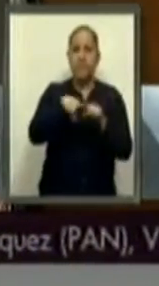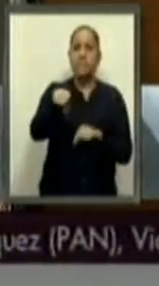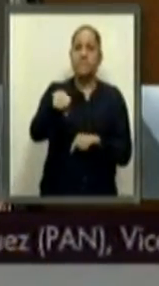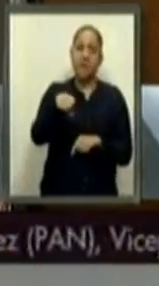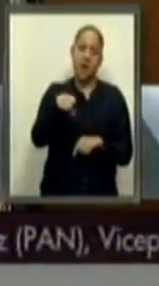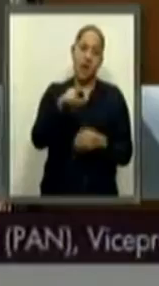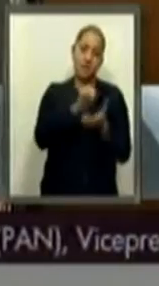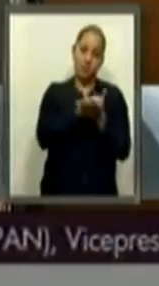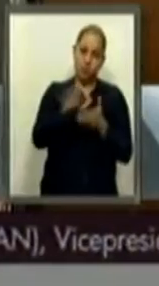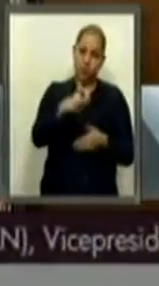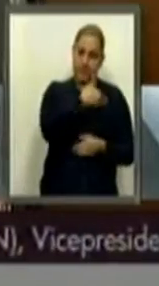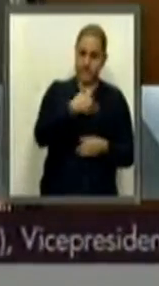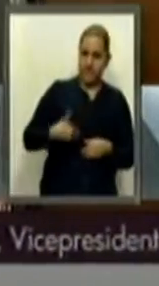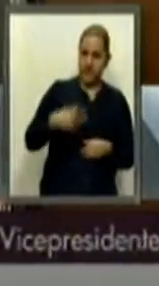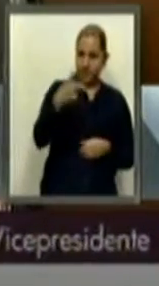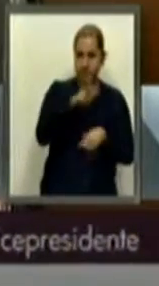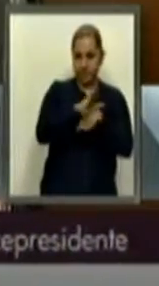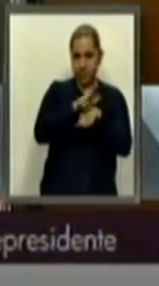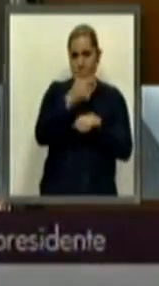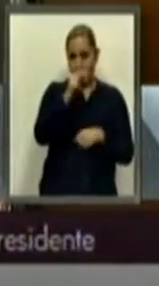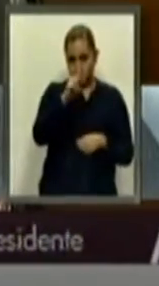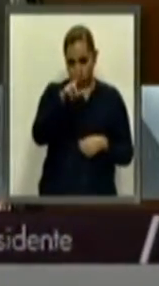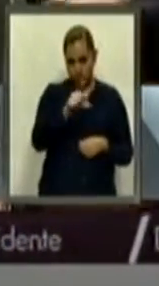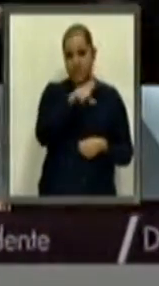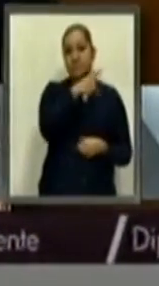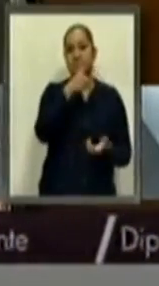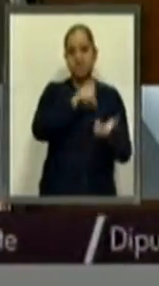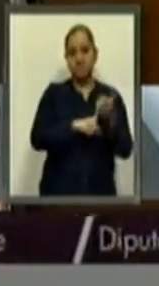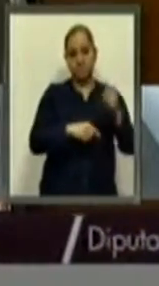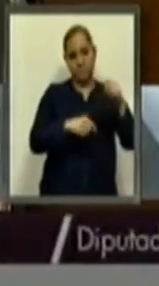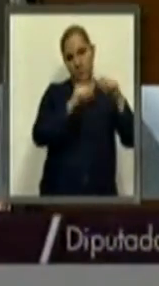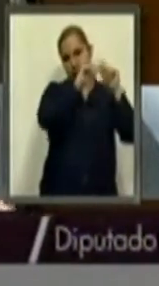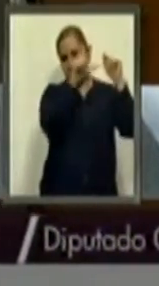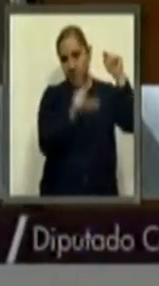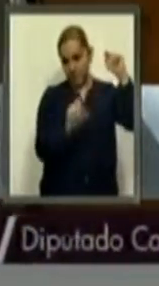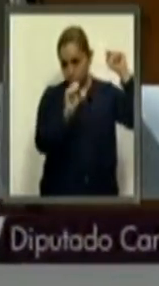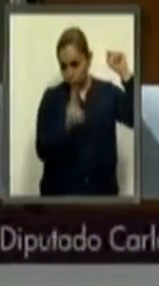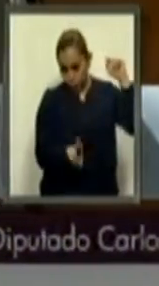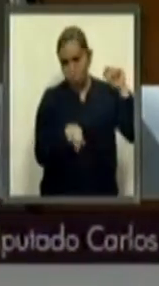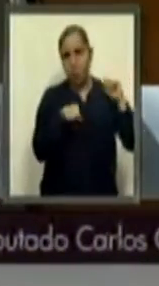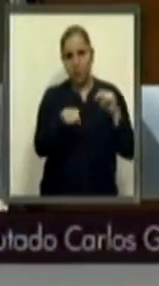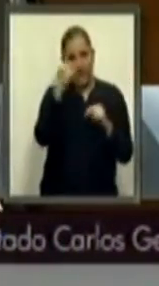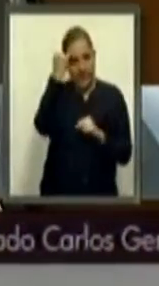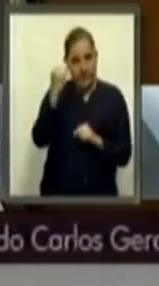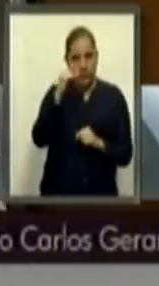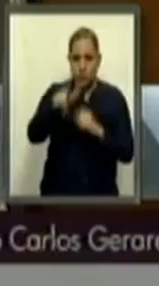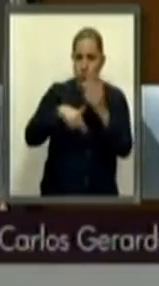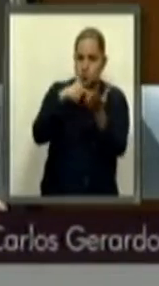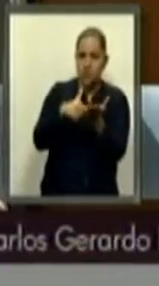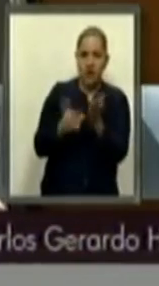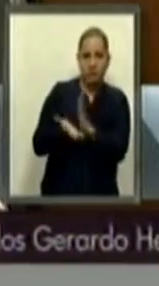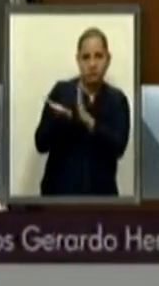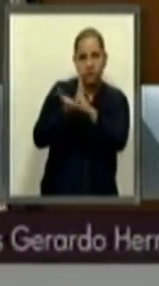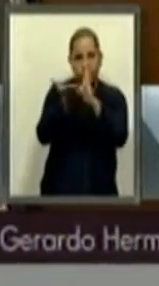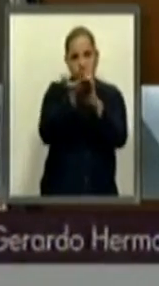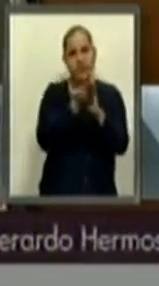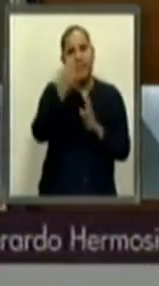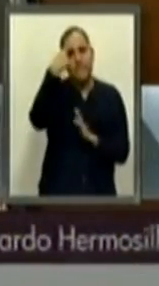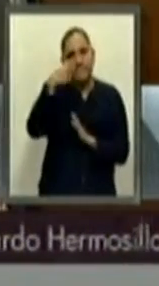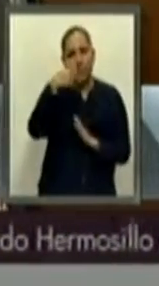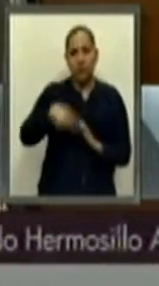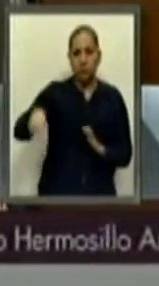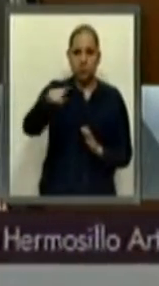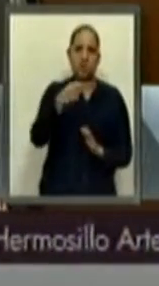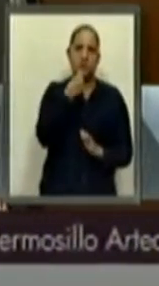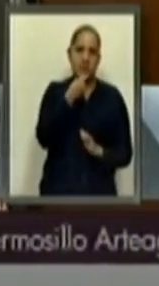generaron un espacio en el sur de este país para resguardar de alguna manera el tránsito